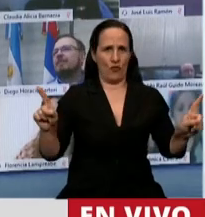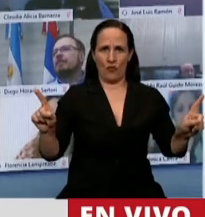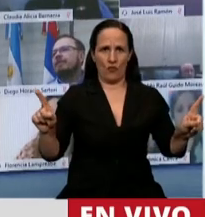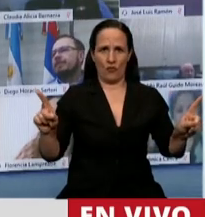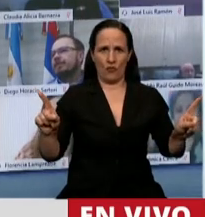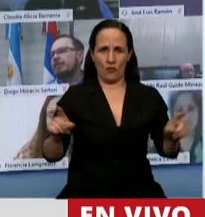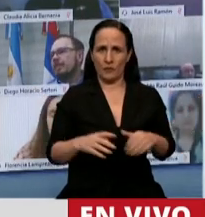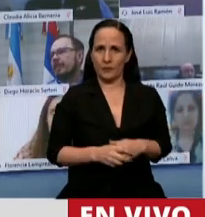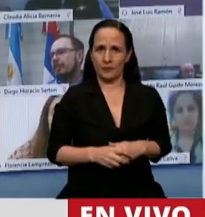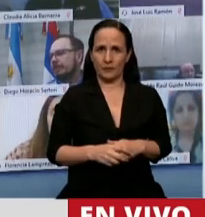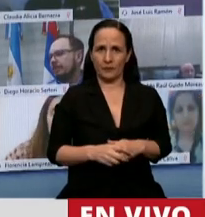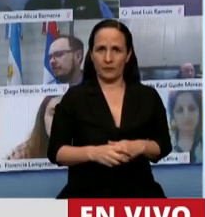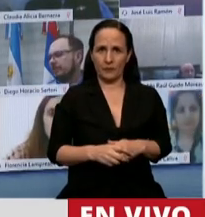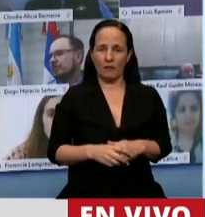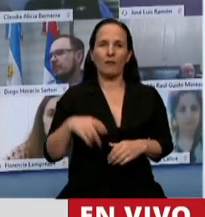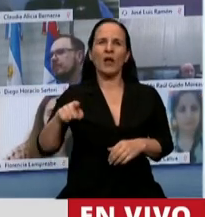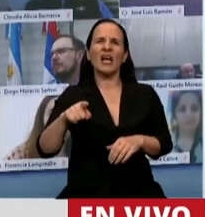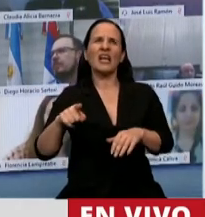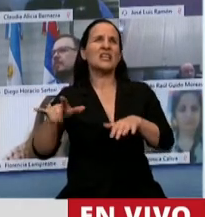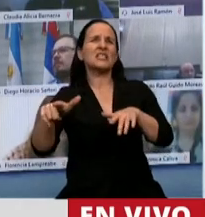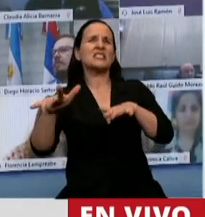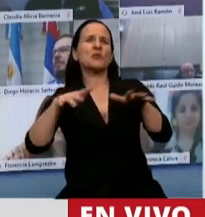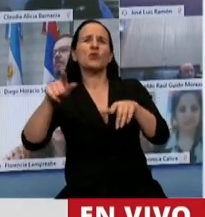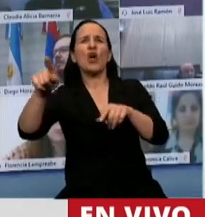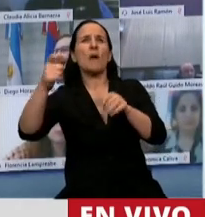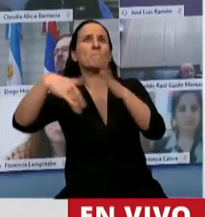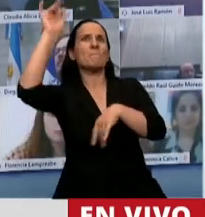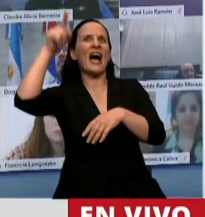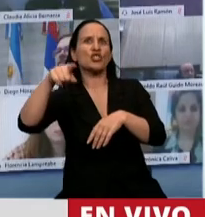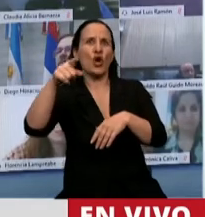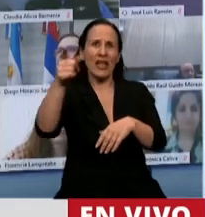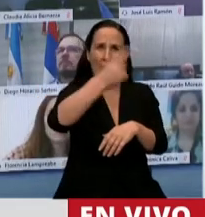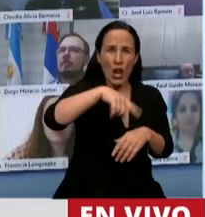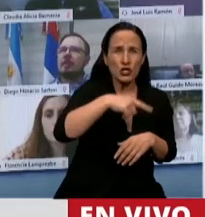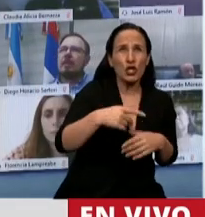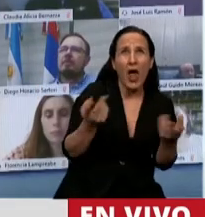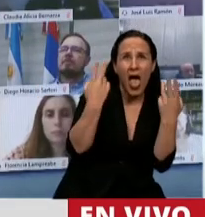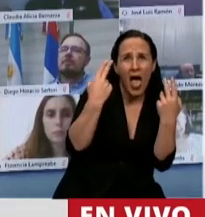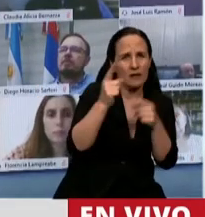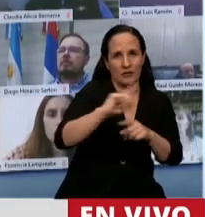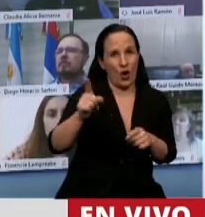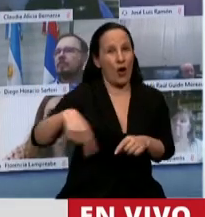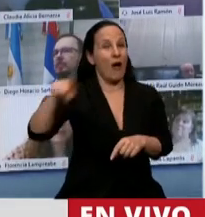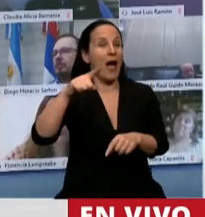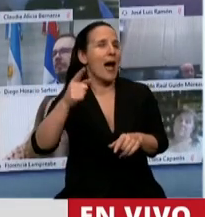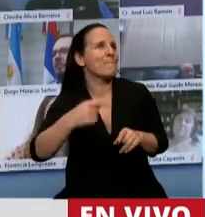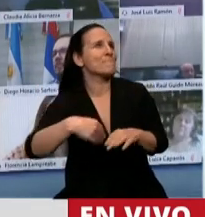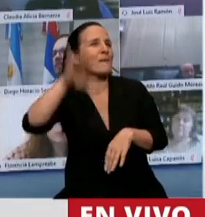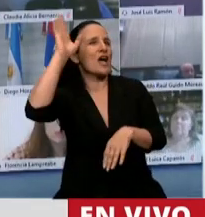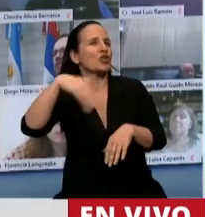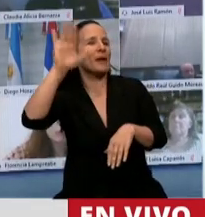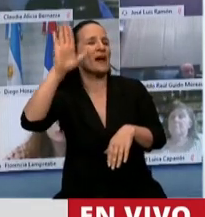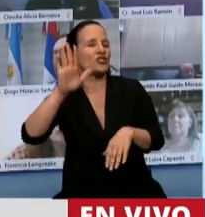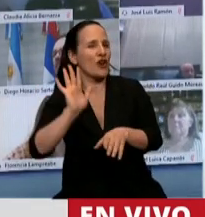es a ser presa de una circunstancial mayoría. No se enamoren de las mayorías. A